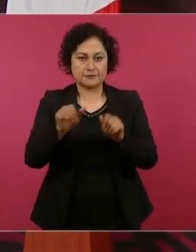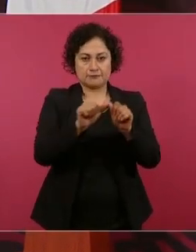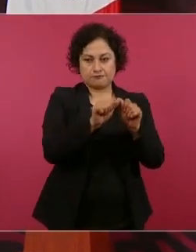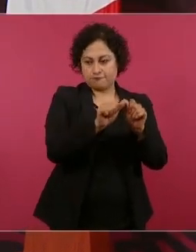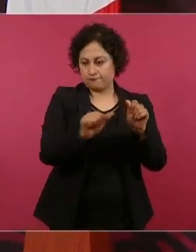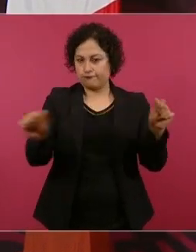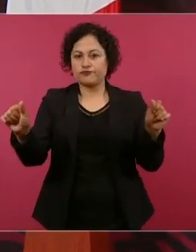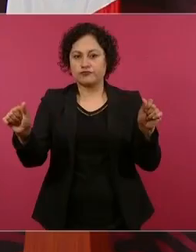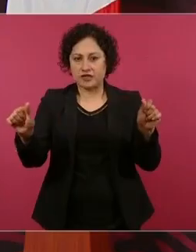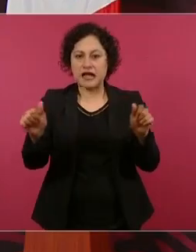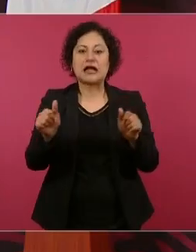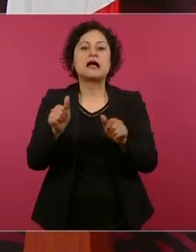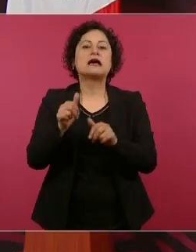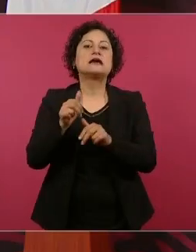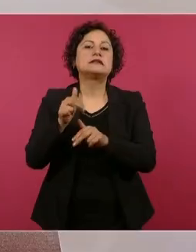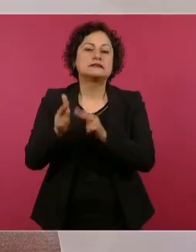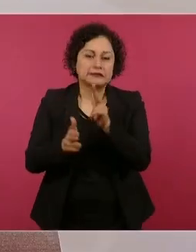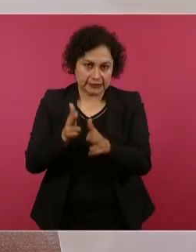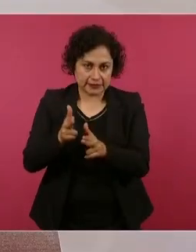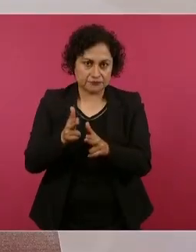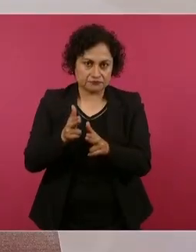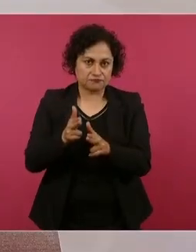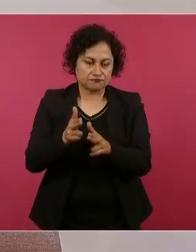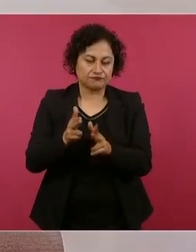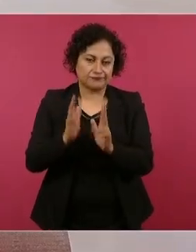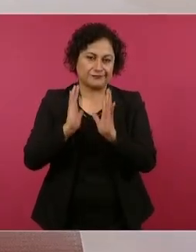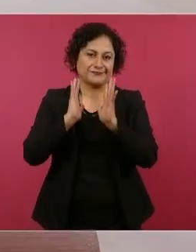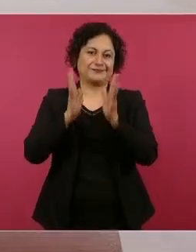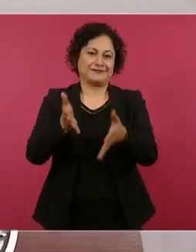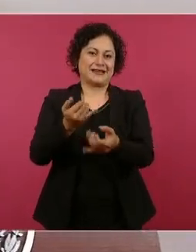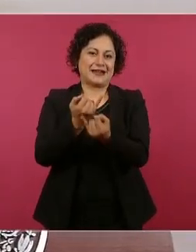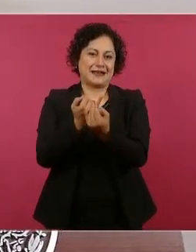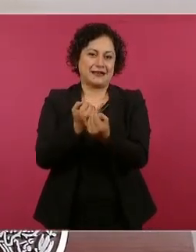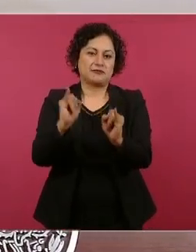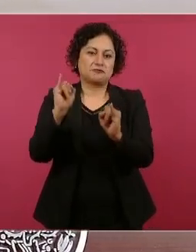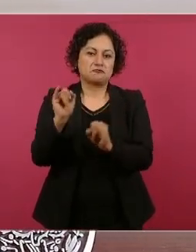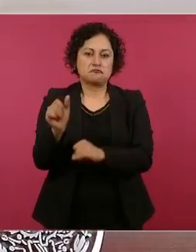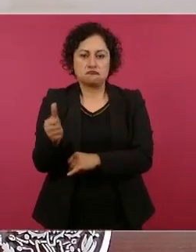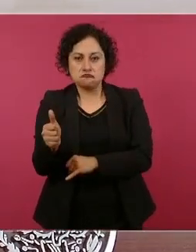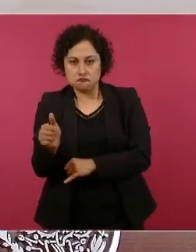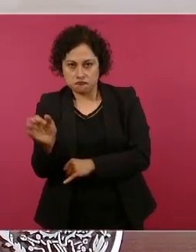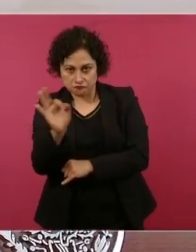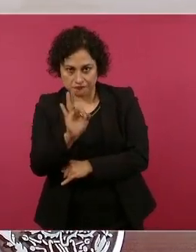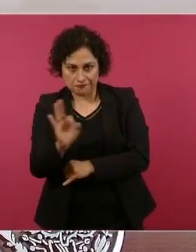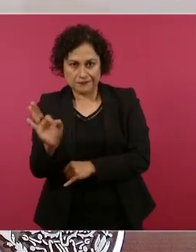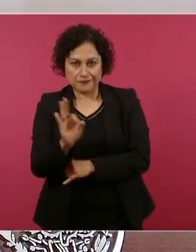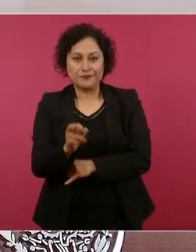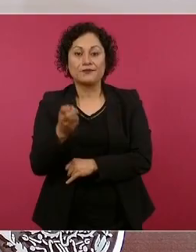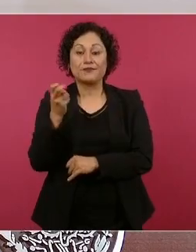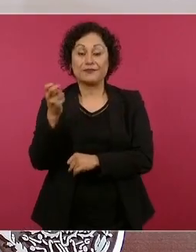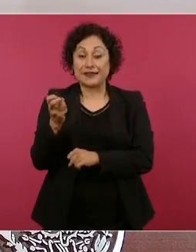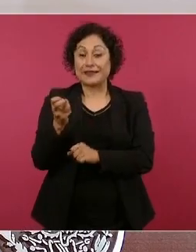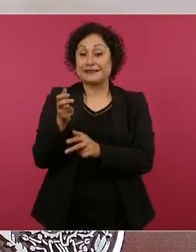Y ya para hacer ese tren nos